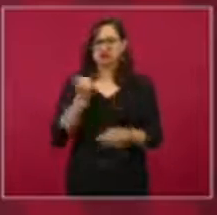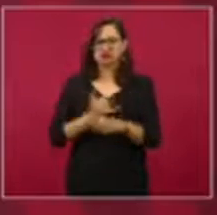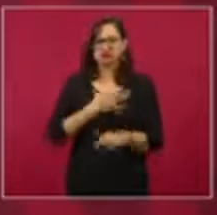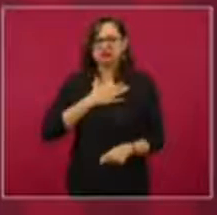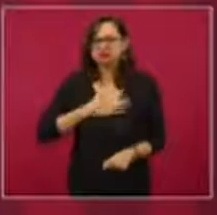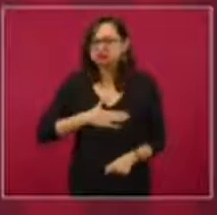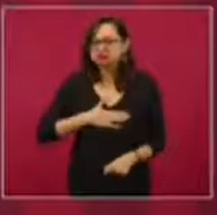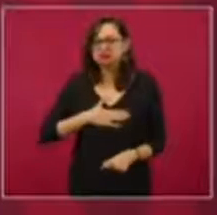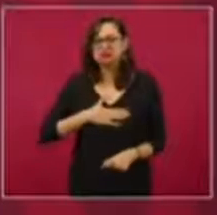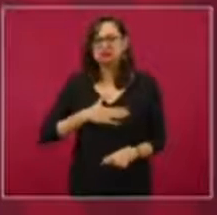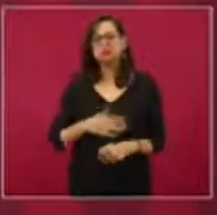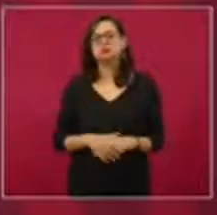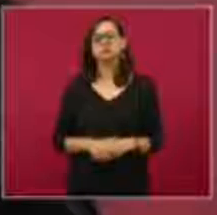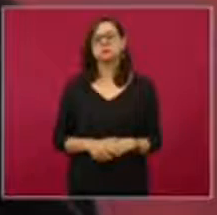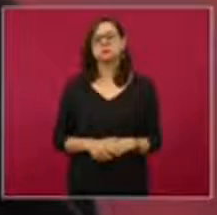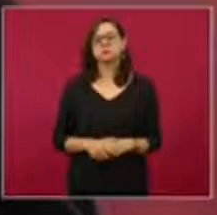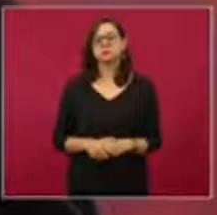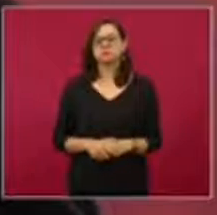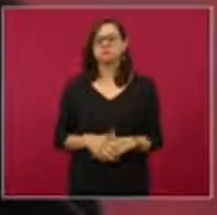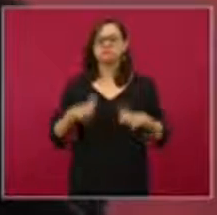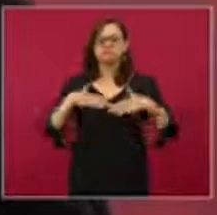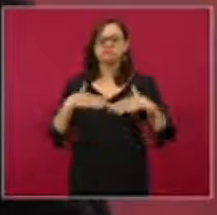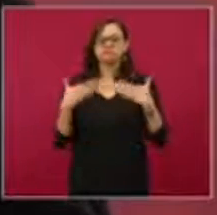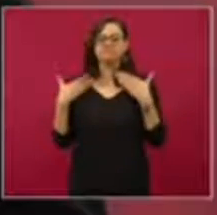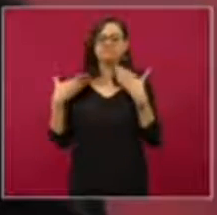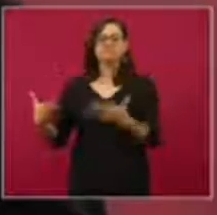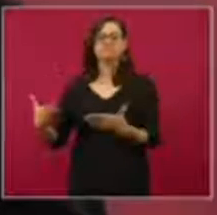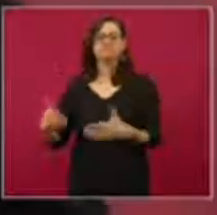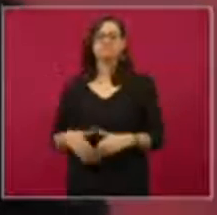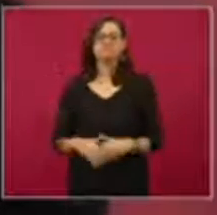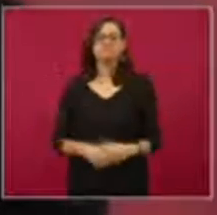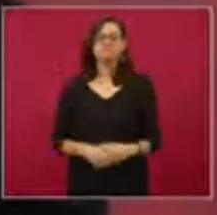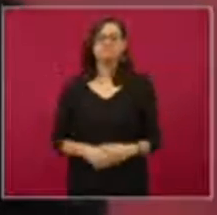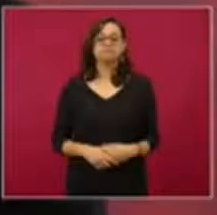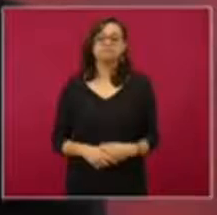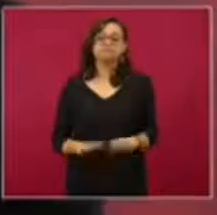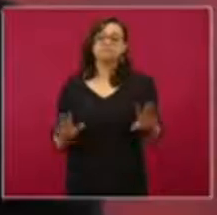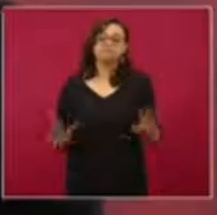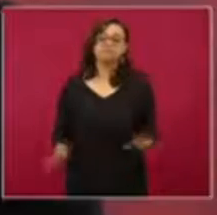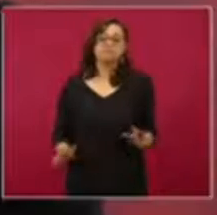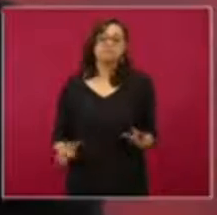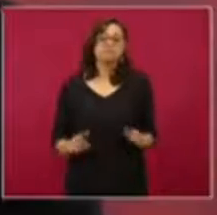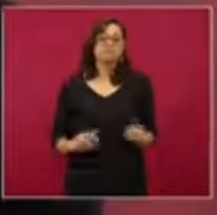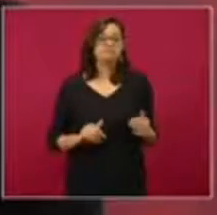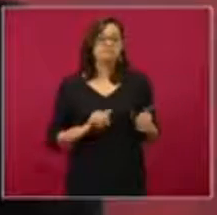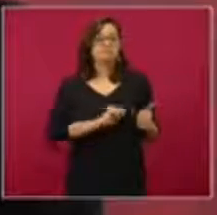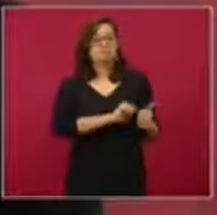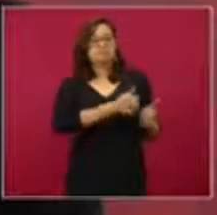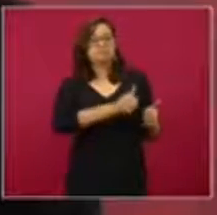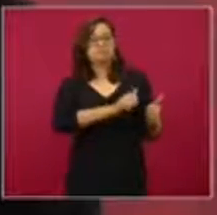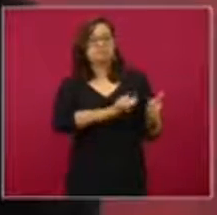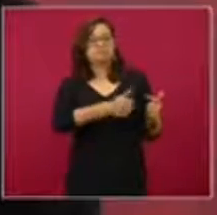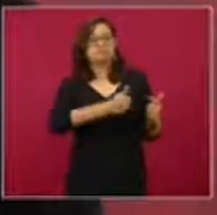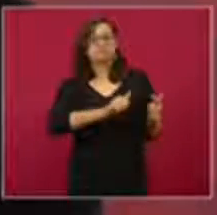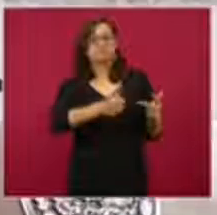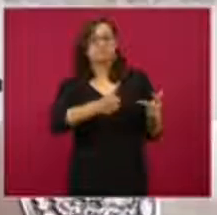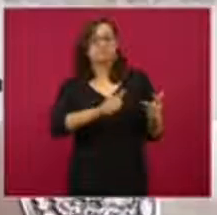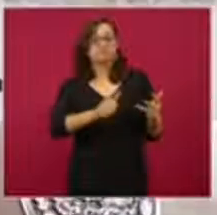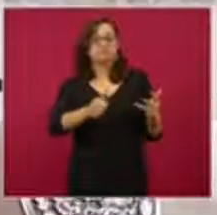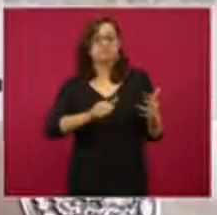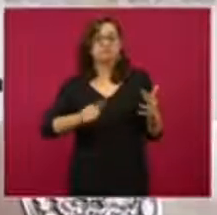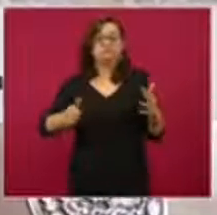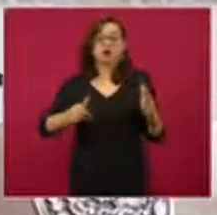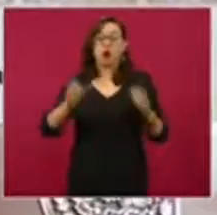le tengo confianza. Lo demás son asuntos de